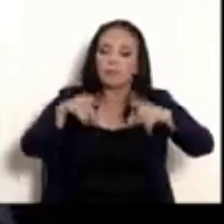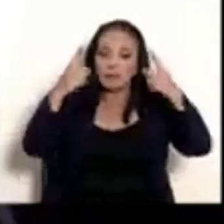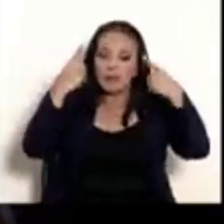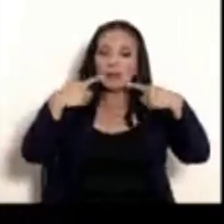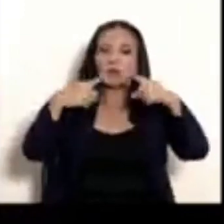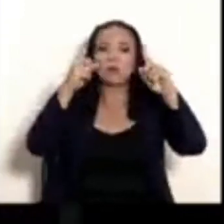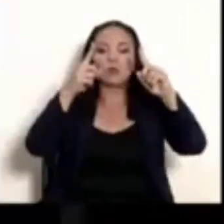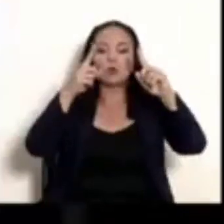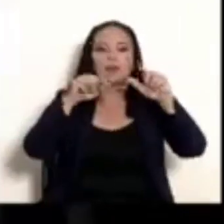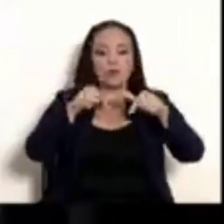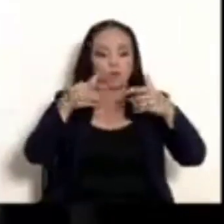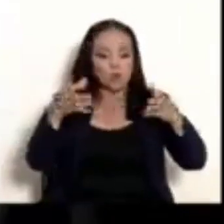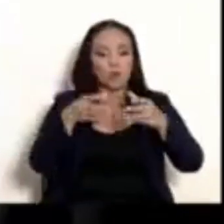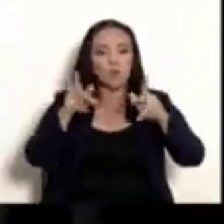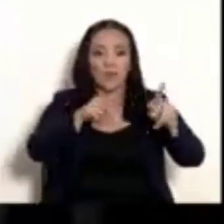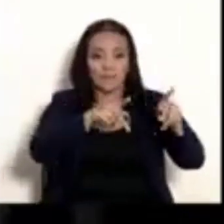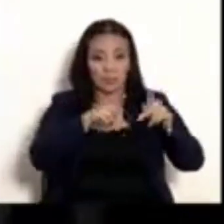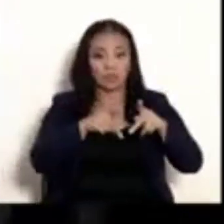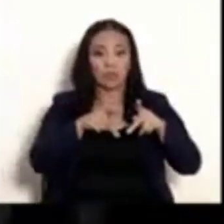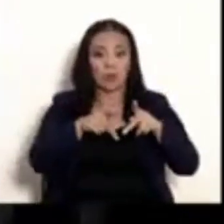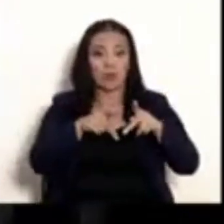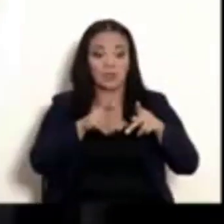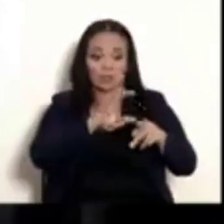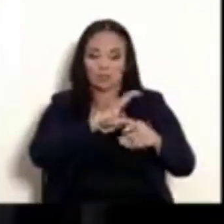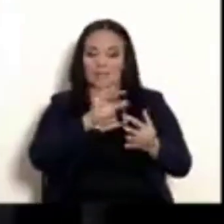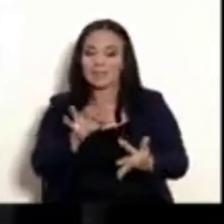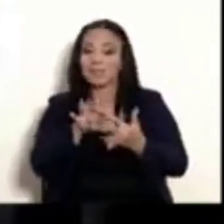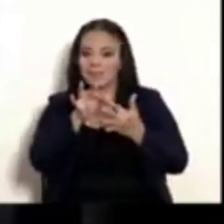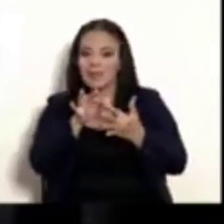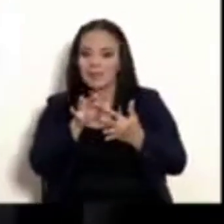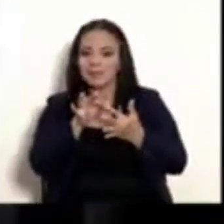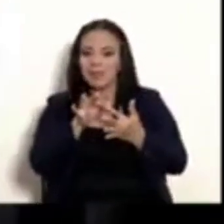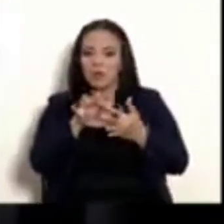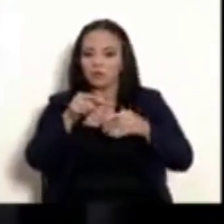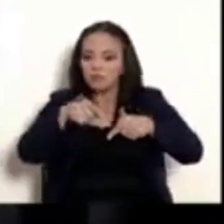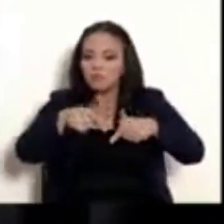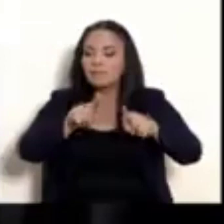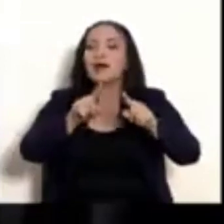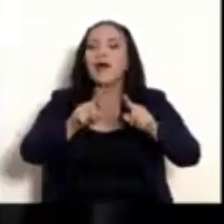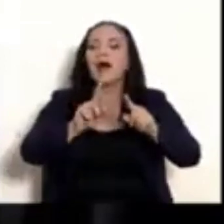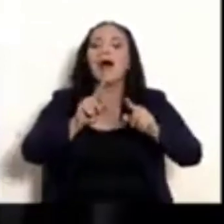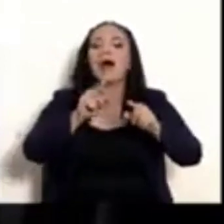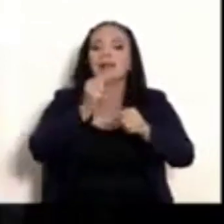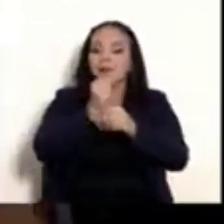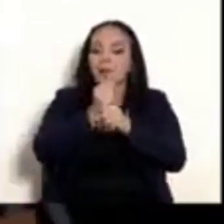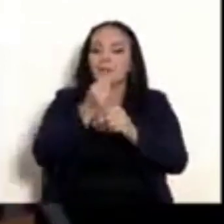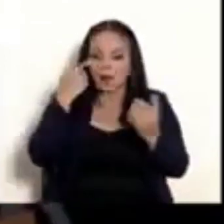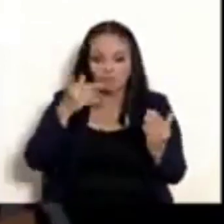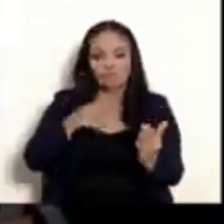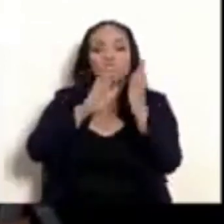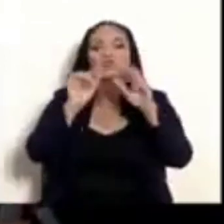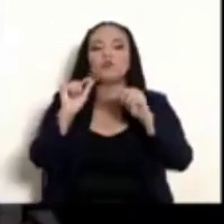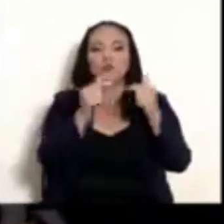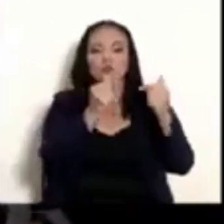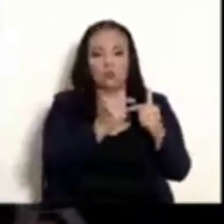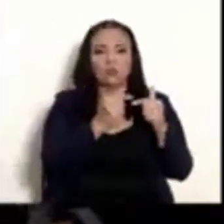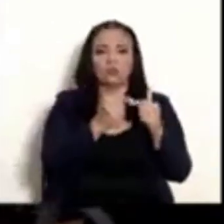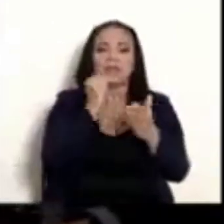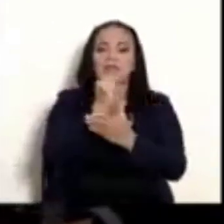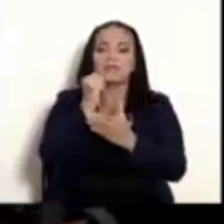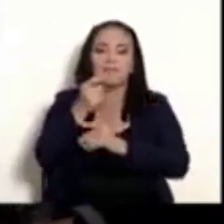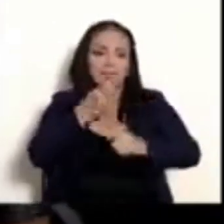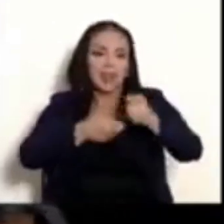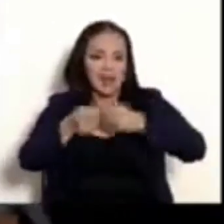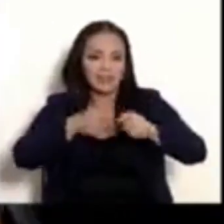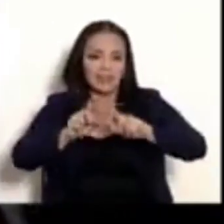a este cuerpo de agentes especializados para enfrentar de mejor manera a los grupos criminales en sus